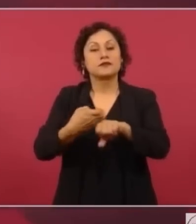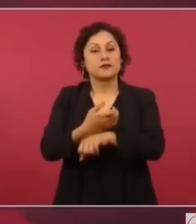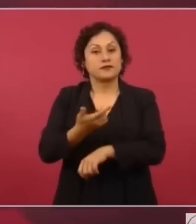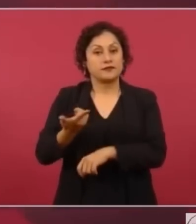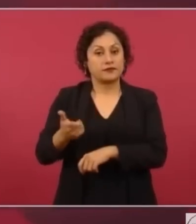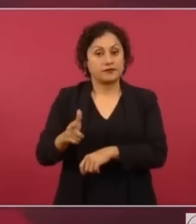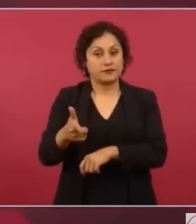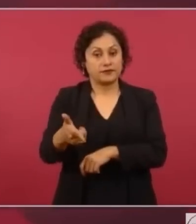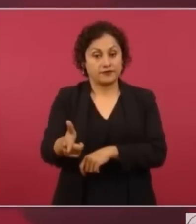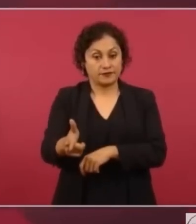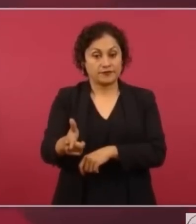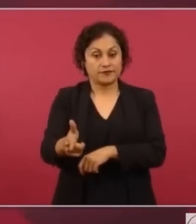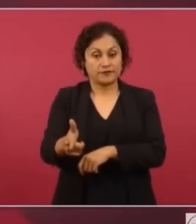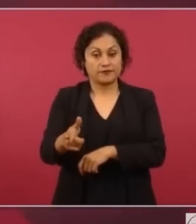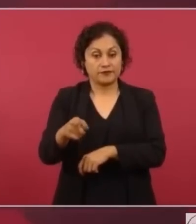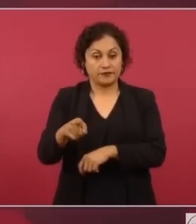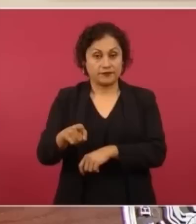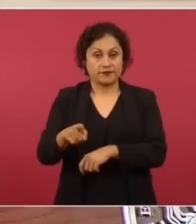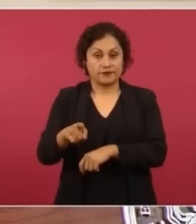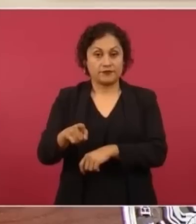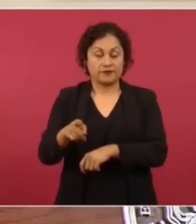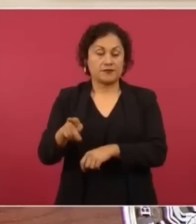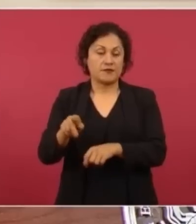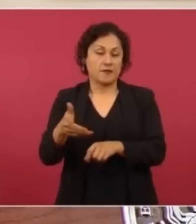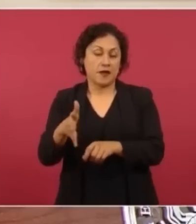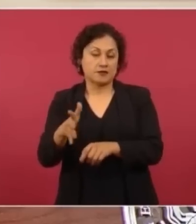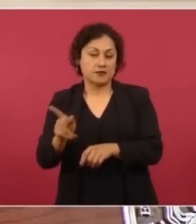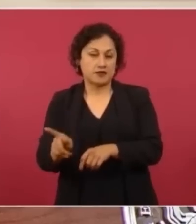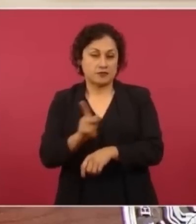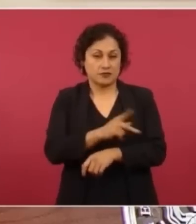en la AM, que es como una especie de reforma,